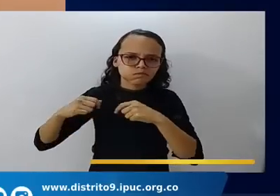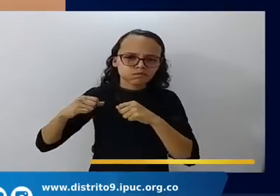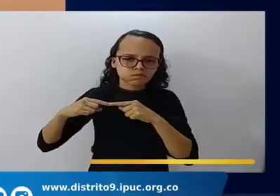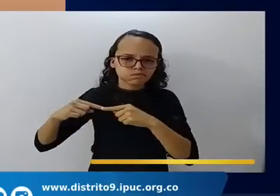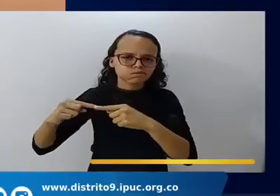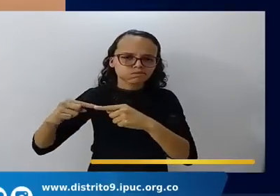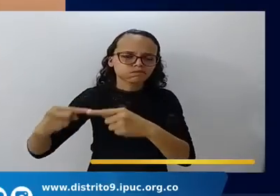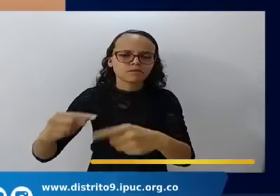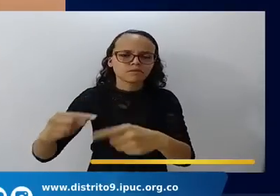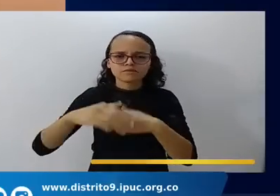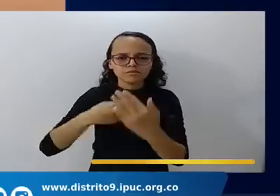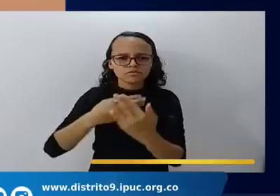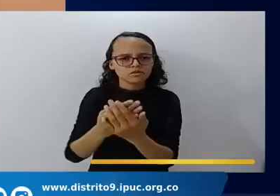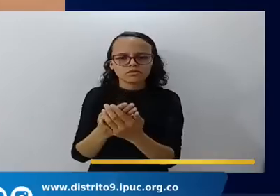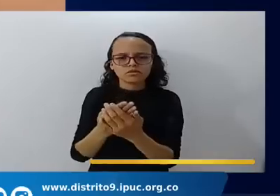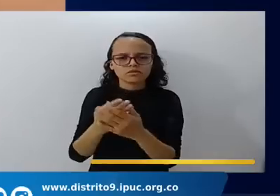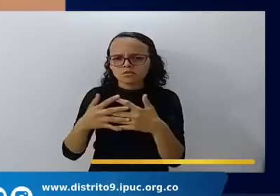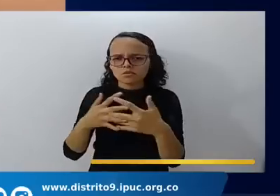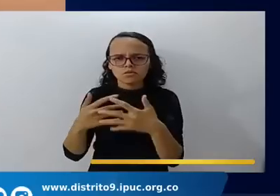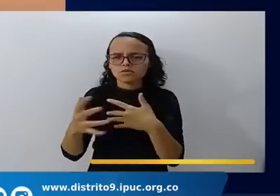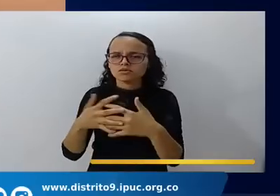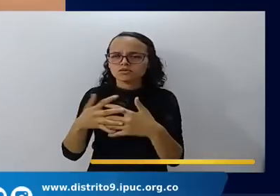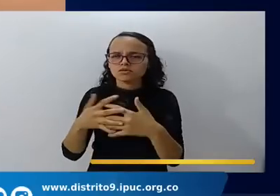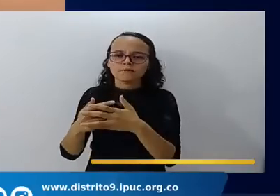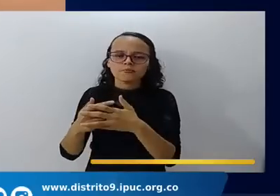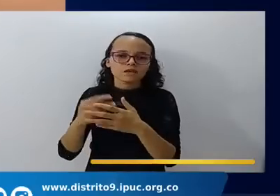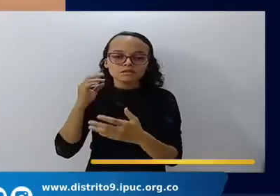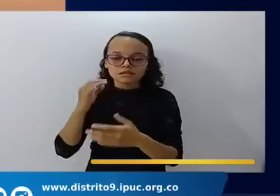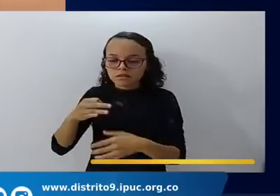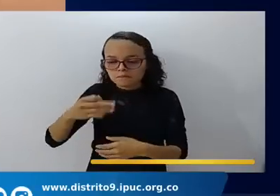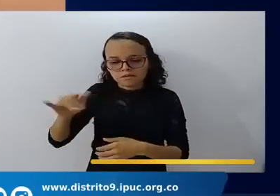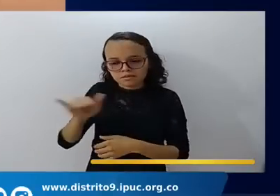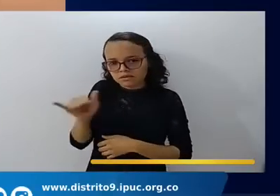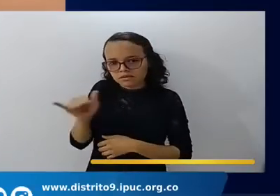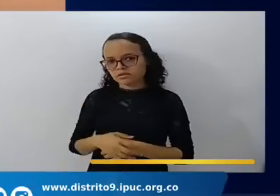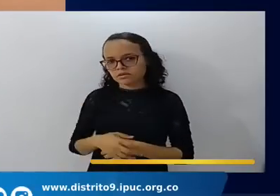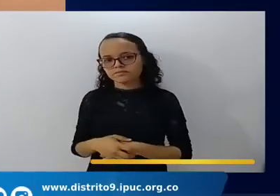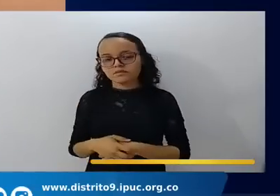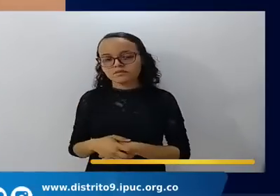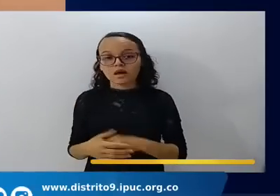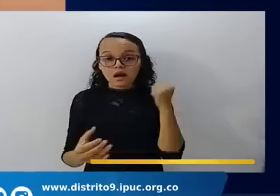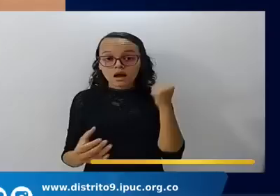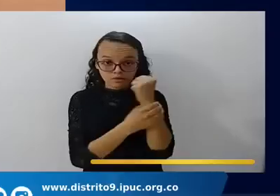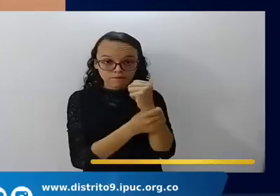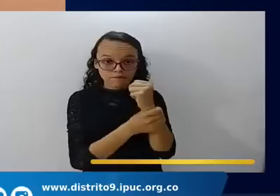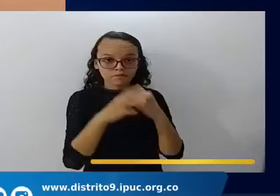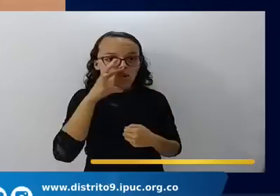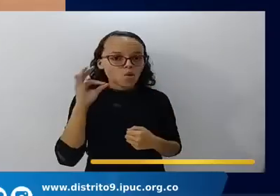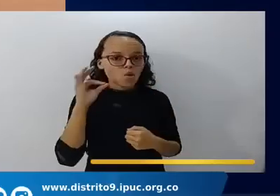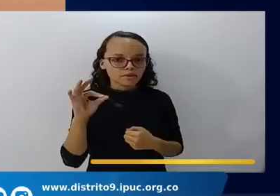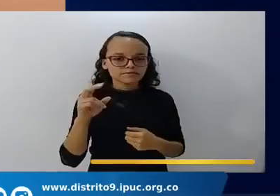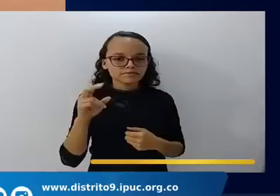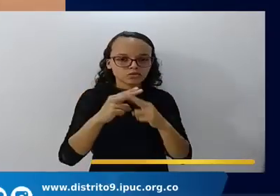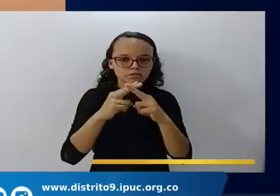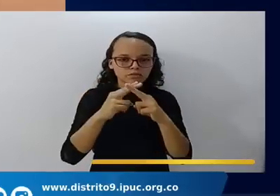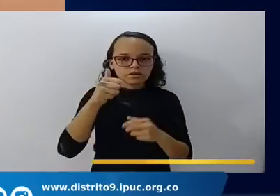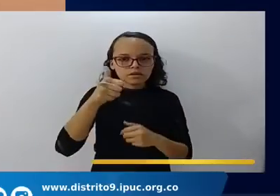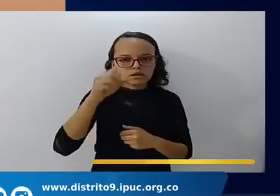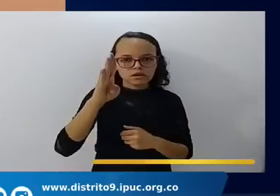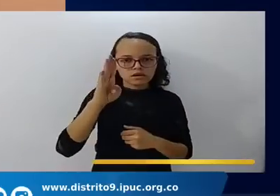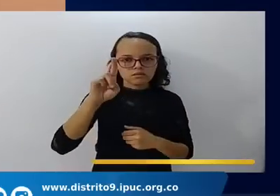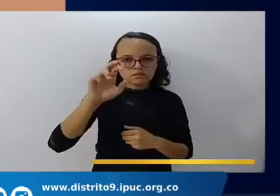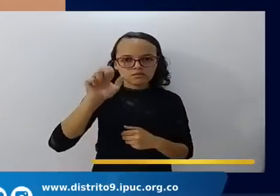¿Usted sabe que Abraham era un hombre rico? No, no era un hombre rico. Era un hombre